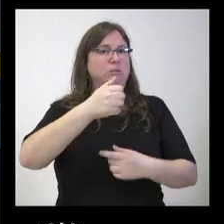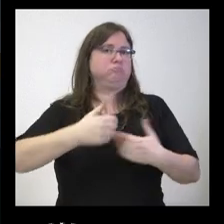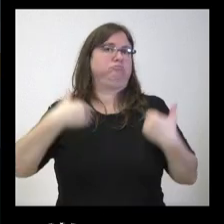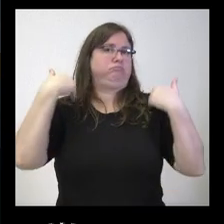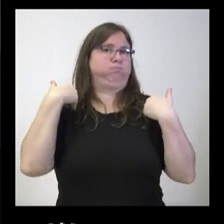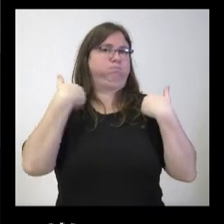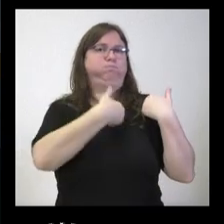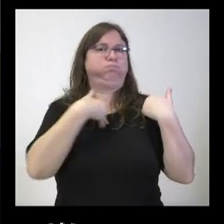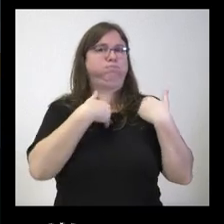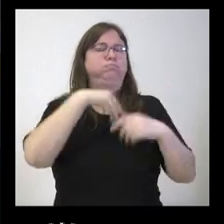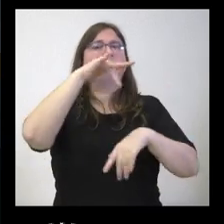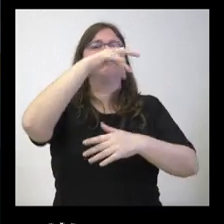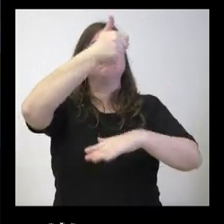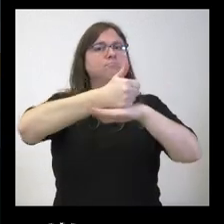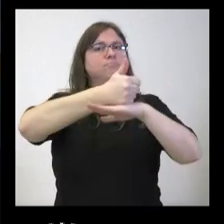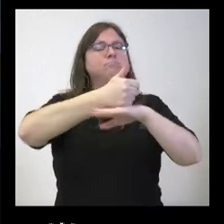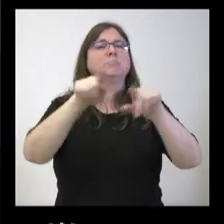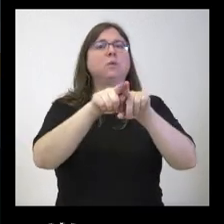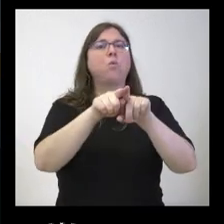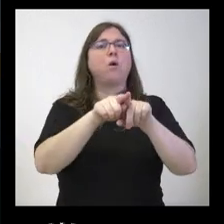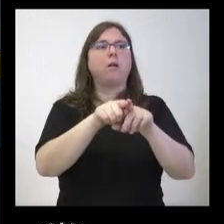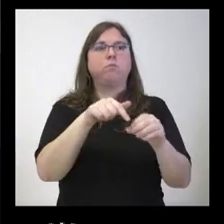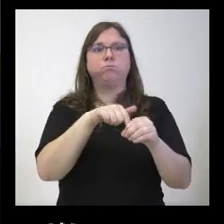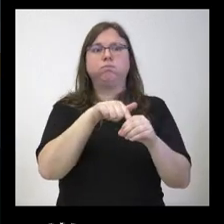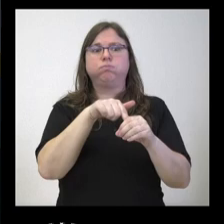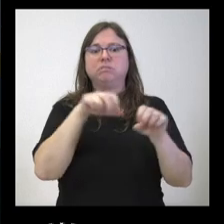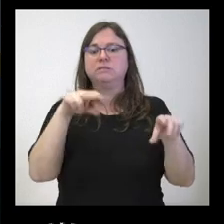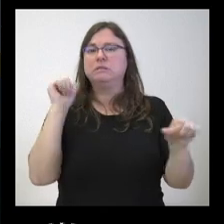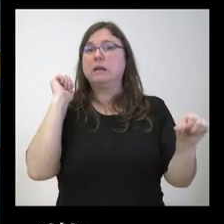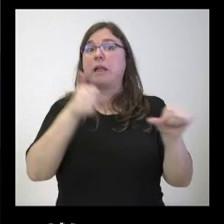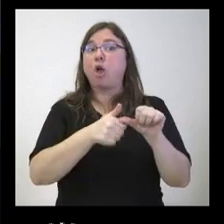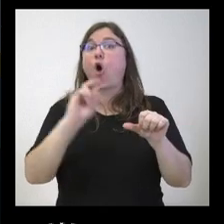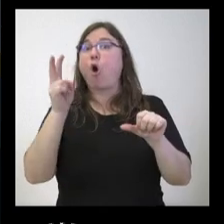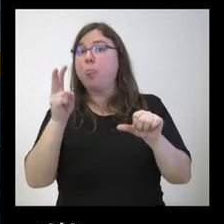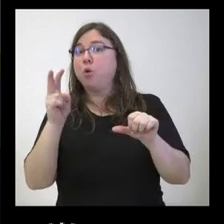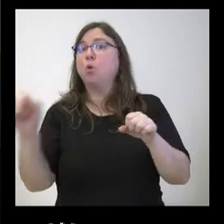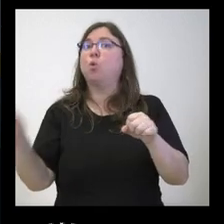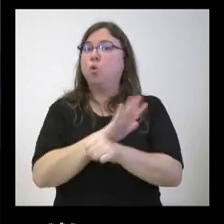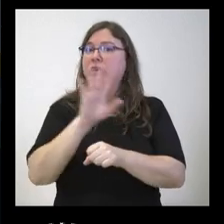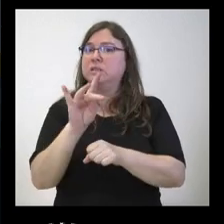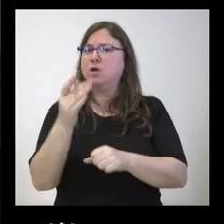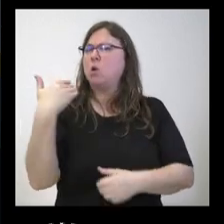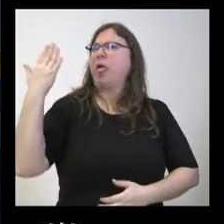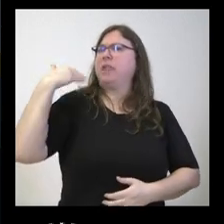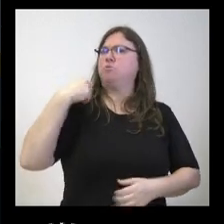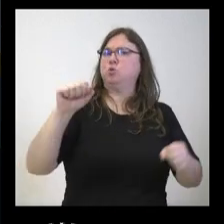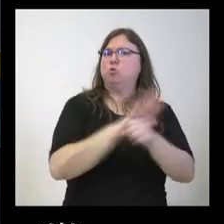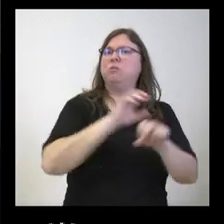en este caso digamos un cargo que está vacante desde hace menos tiempo sí que se cubra y el otro no no sé qué le puede explicar